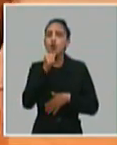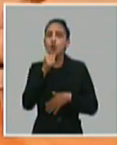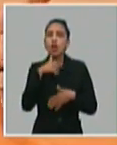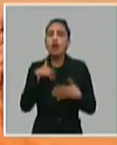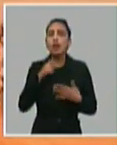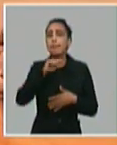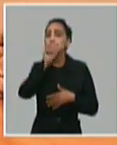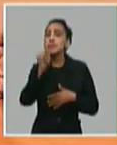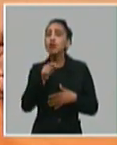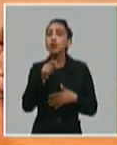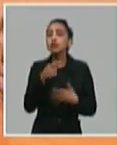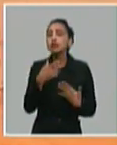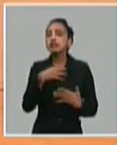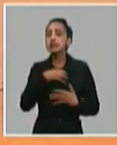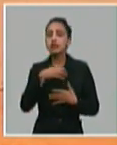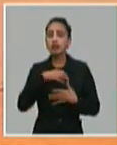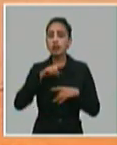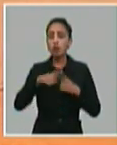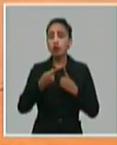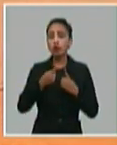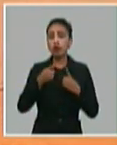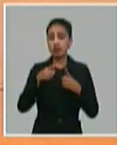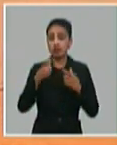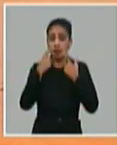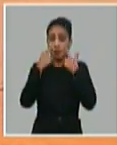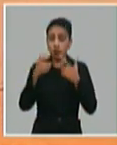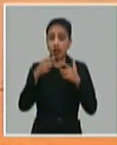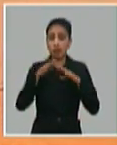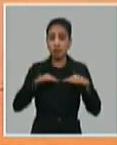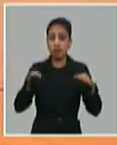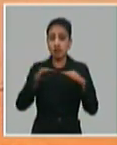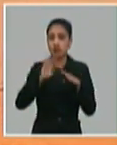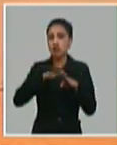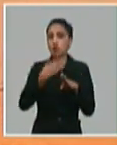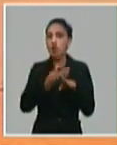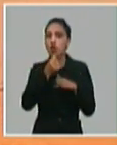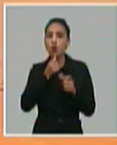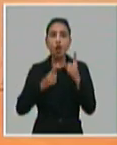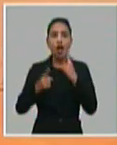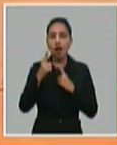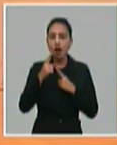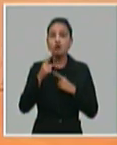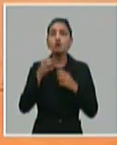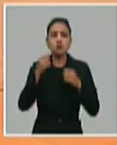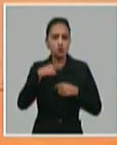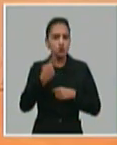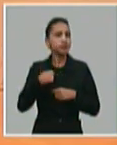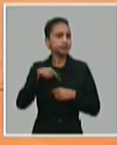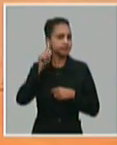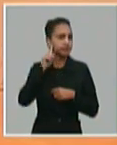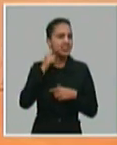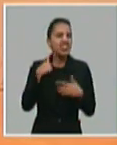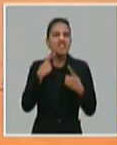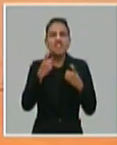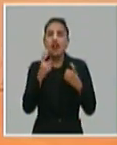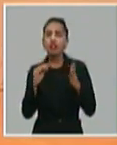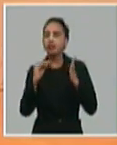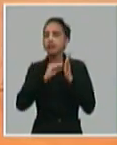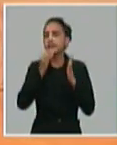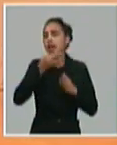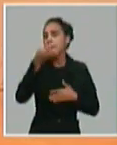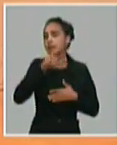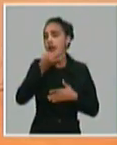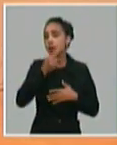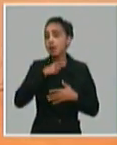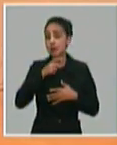qué preguntas pudieran surgir a partir de esta importante mesa redonda, qué cosas habría que precisar. De hecho, las